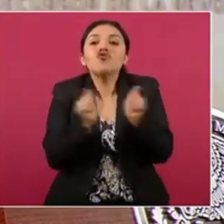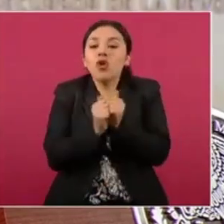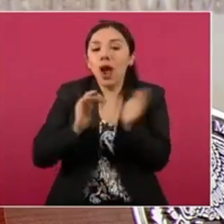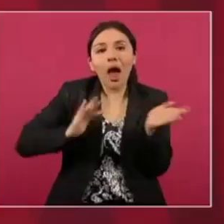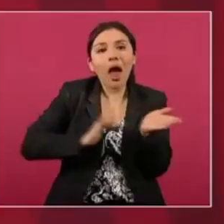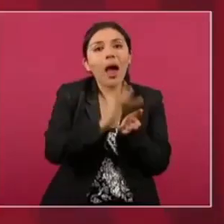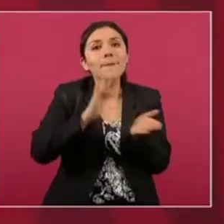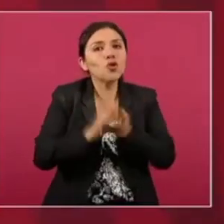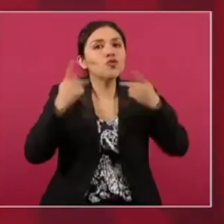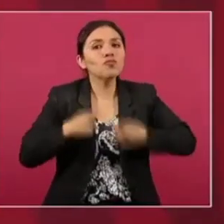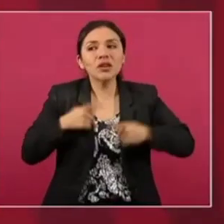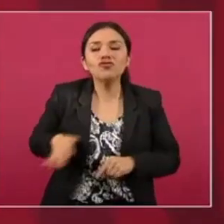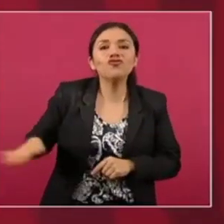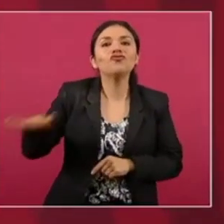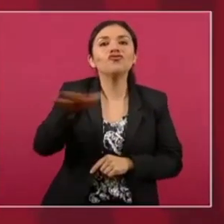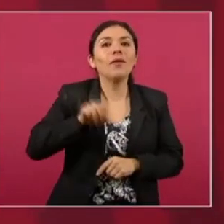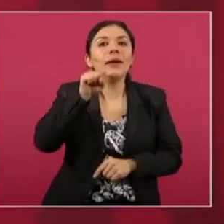pueblo.